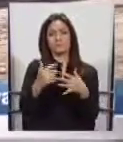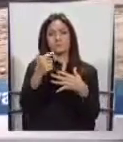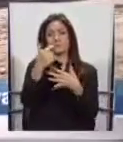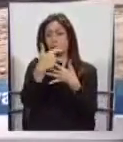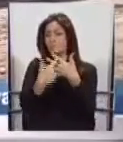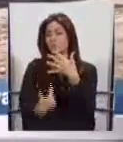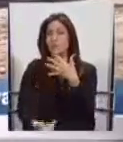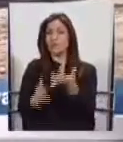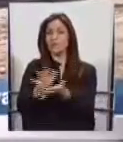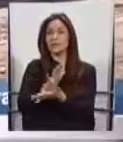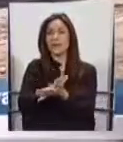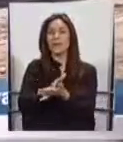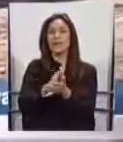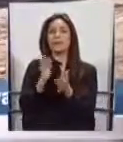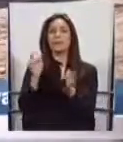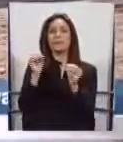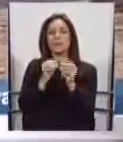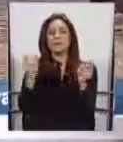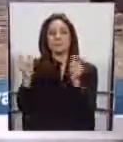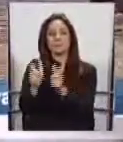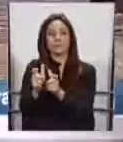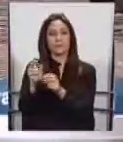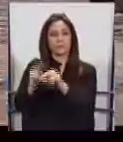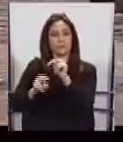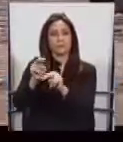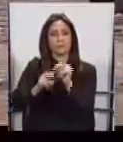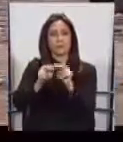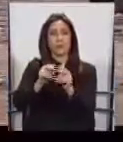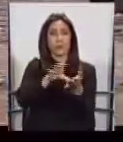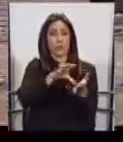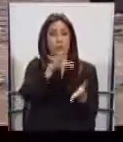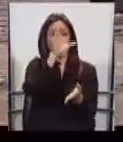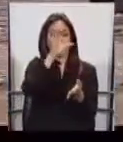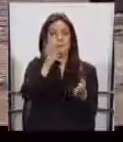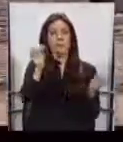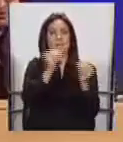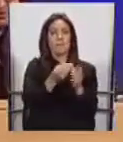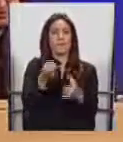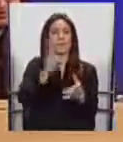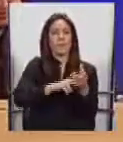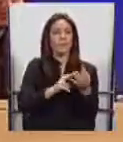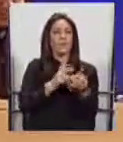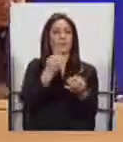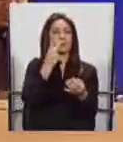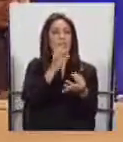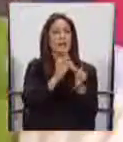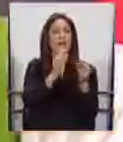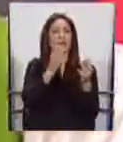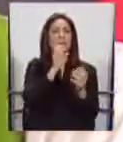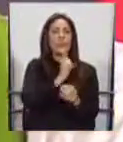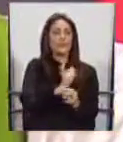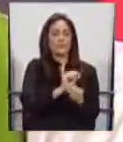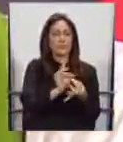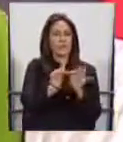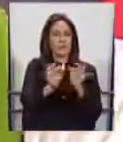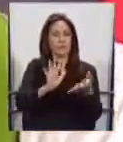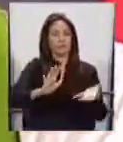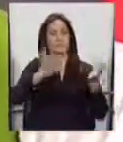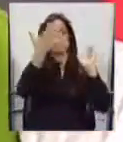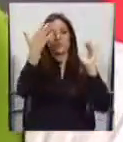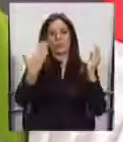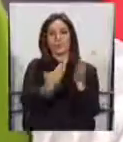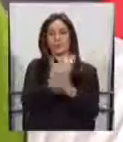de escuelas prefabricadas y decenas de colegios repotenciados. Estamos, compañeros, haciendo